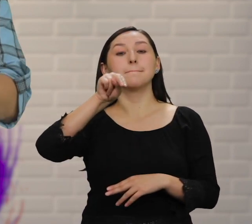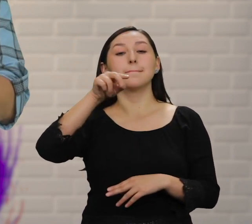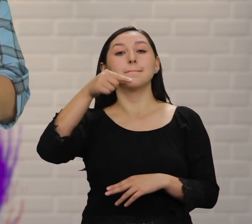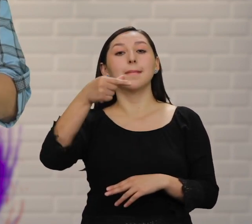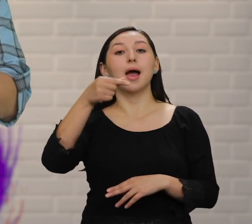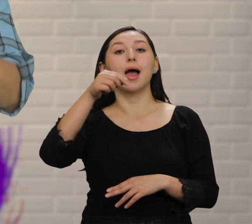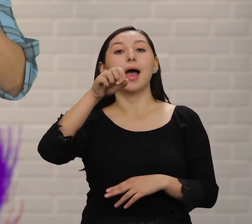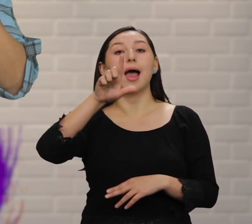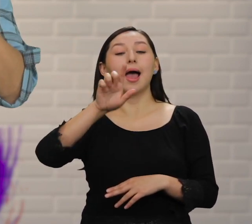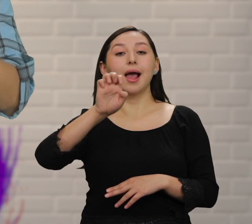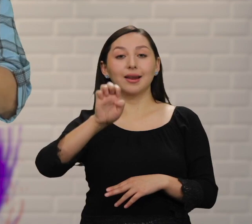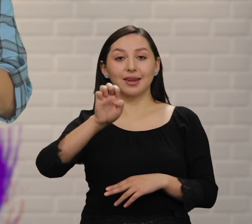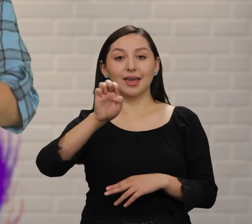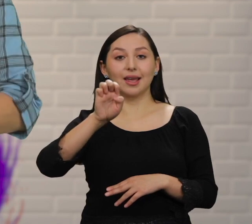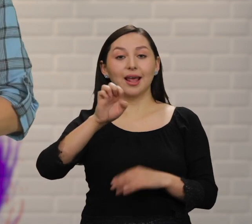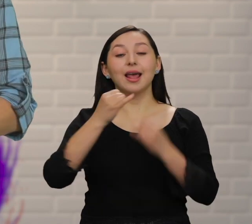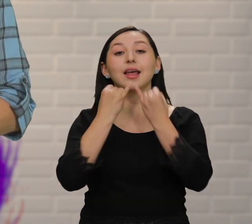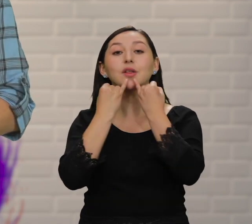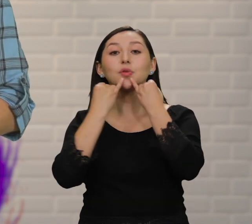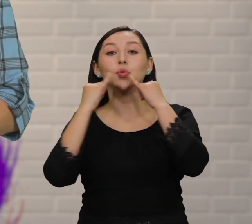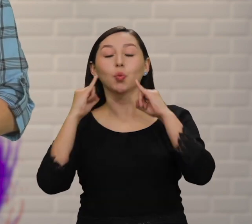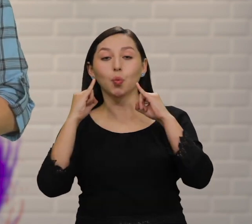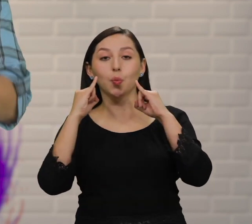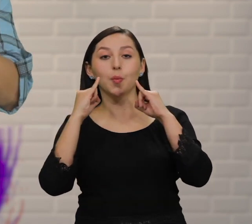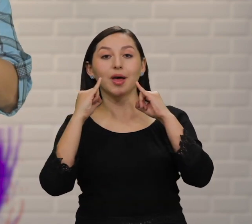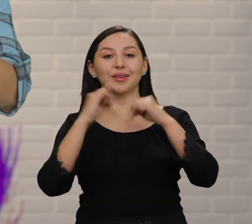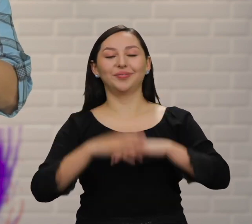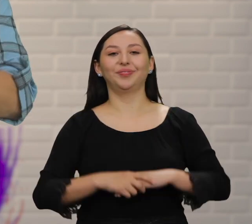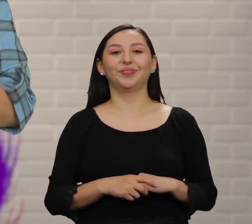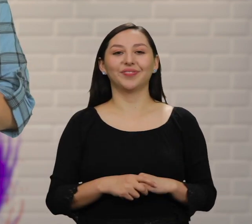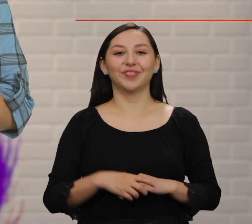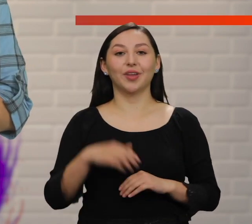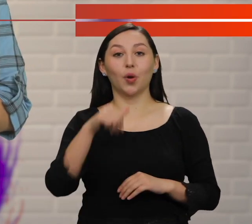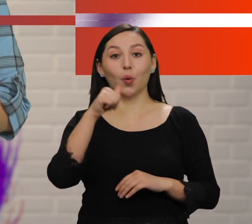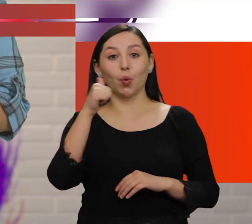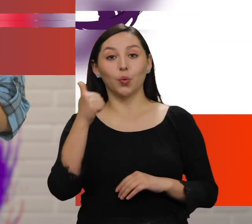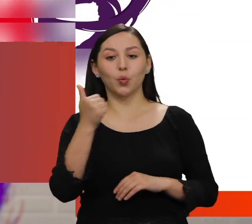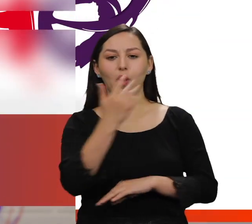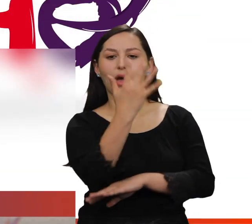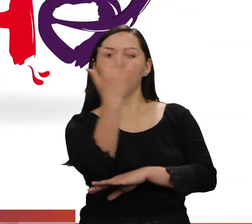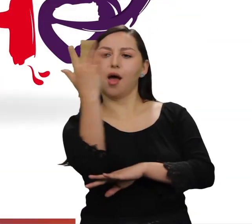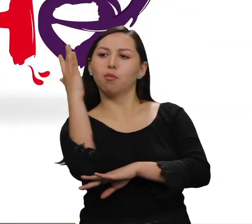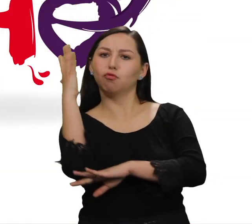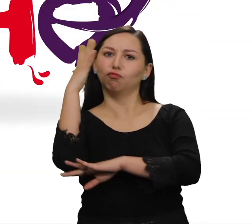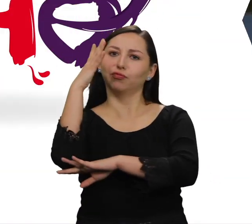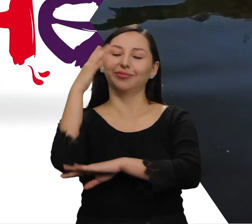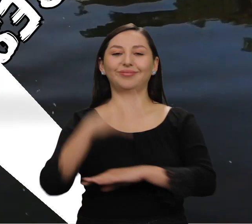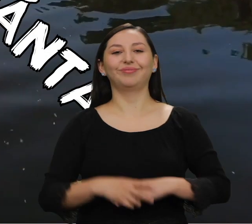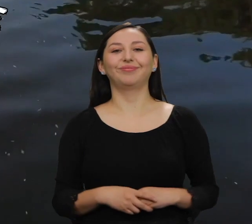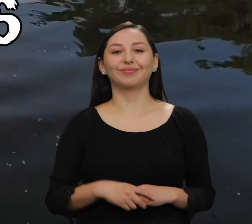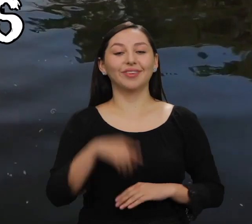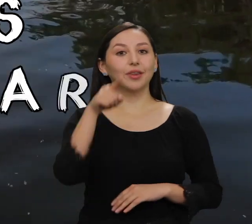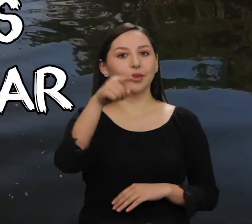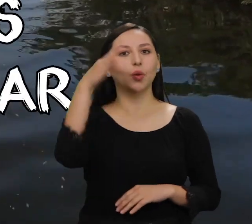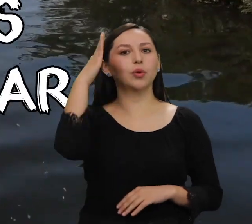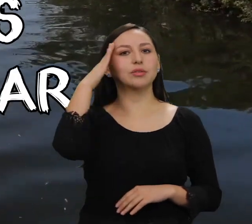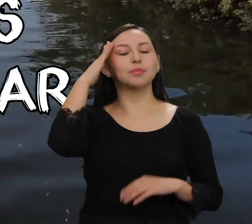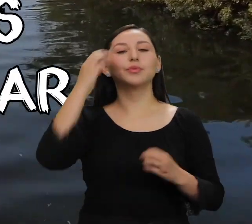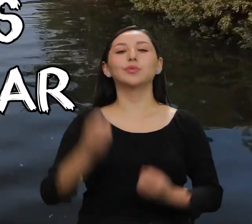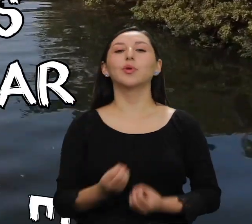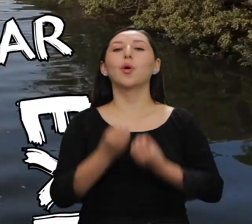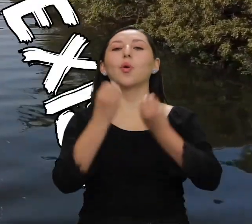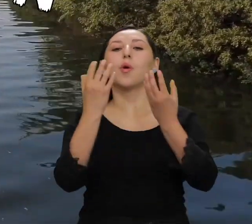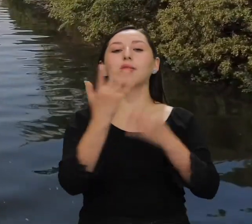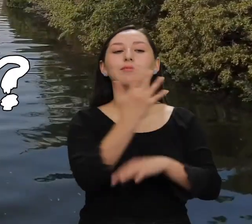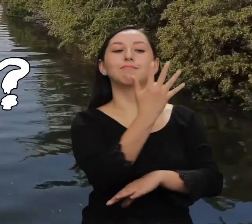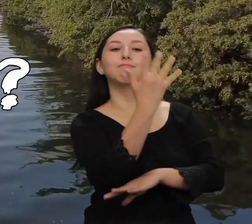Guaraní, Caribe o Arawaka ¿Qué significa árbol torcido? ¿Tú sabes cuántas